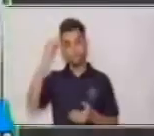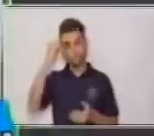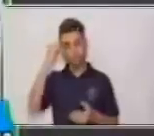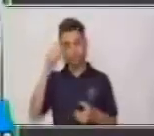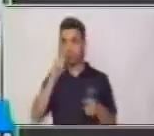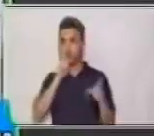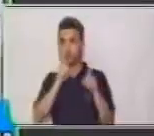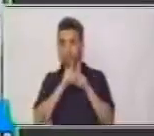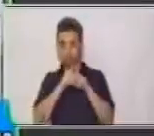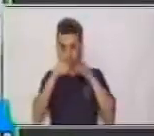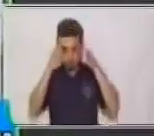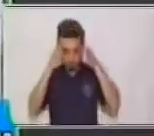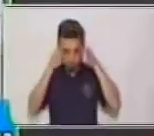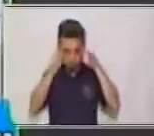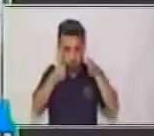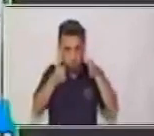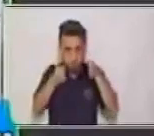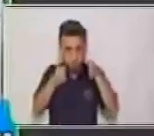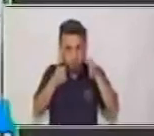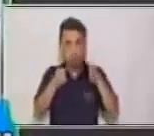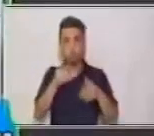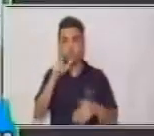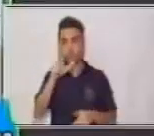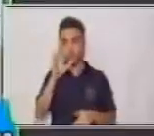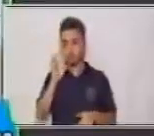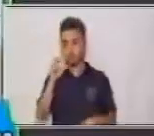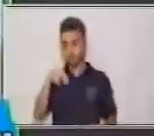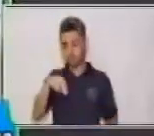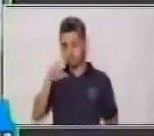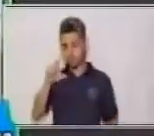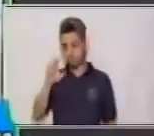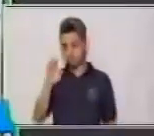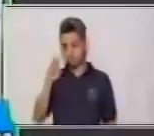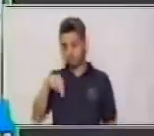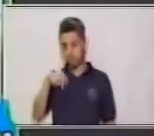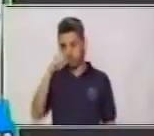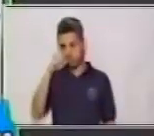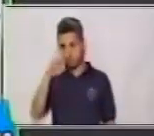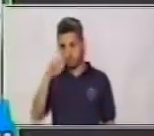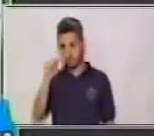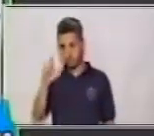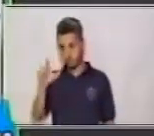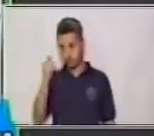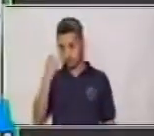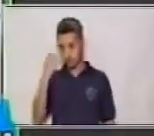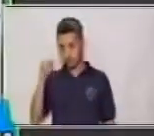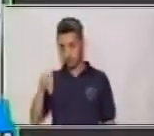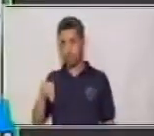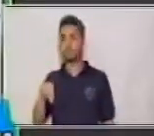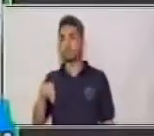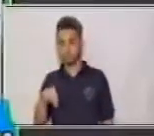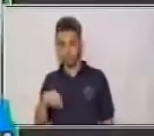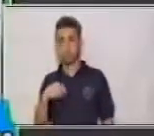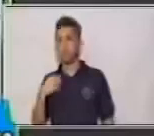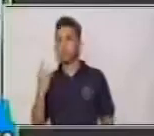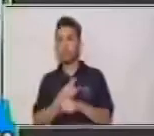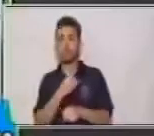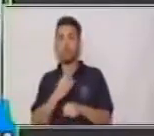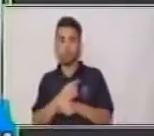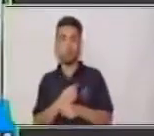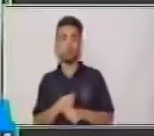Esta lectura se realiza por medio de nuestra mente. No vamos a modular